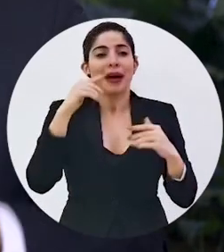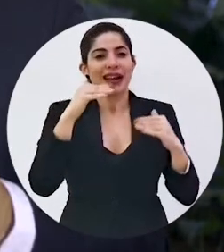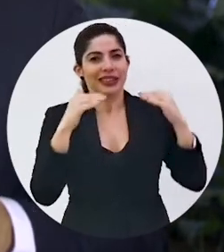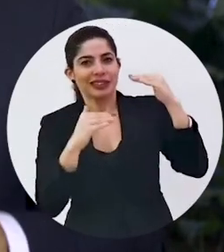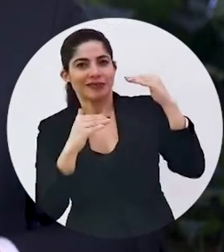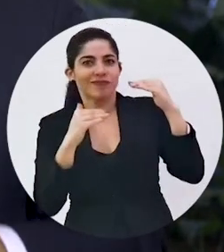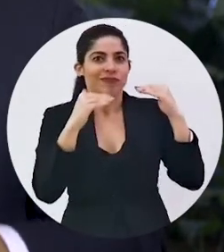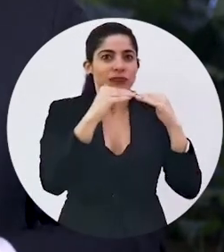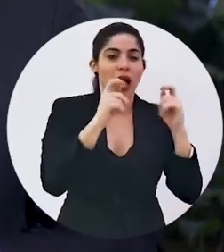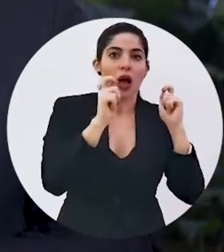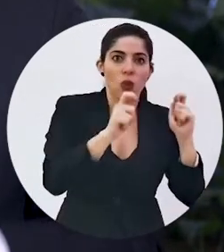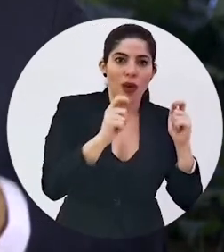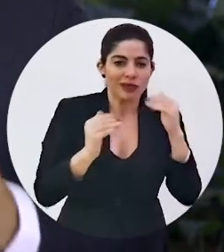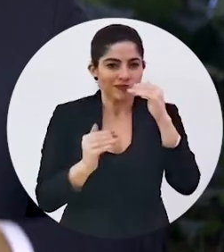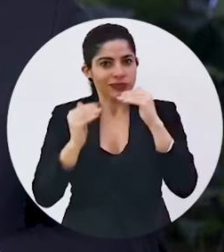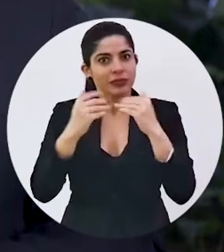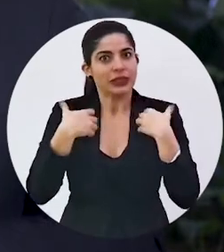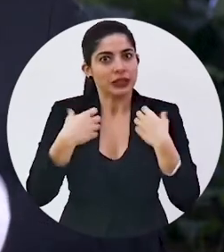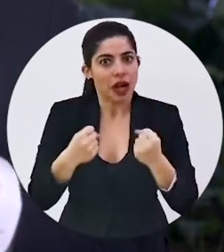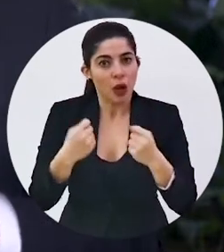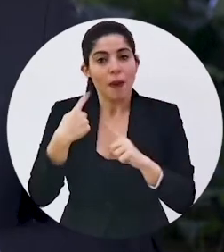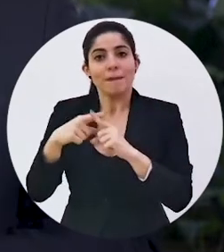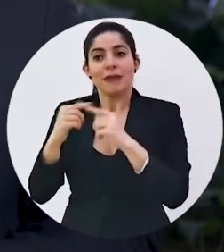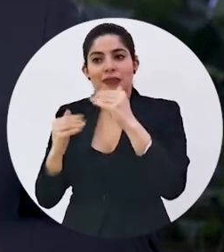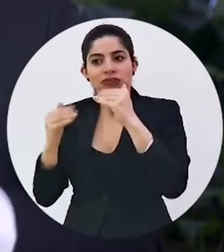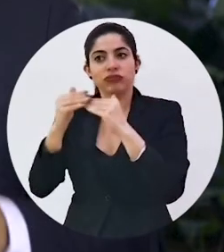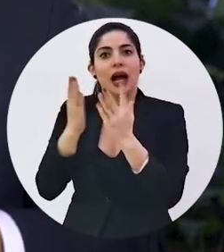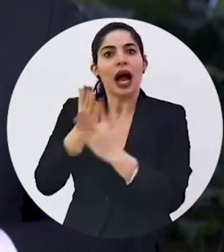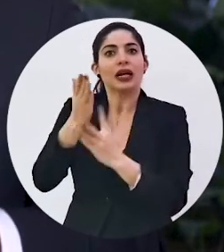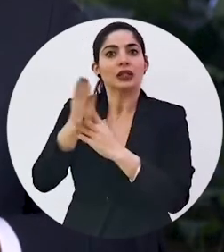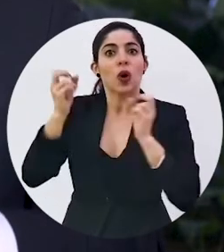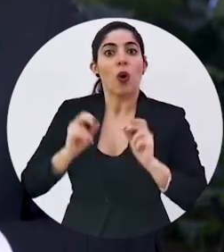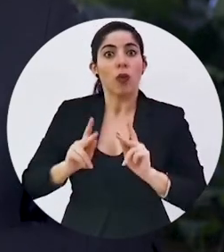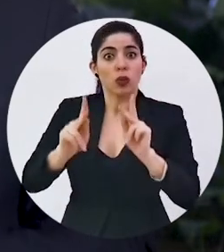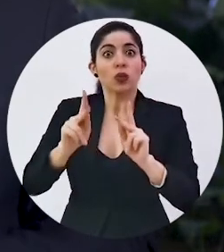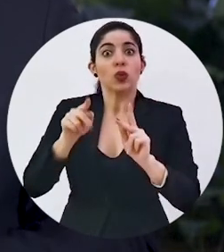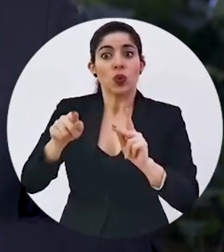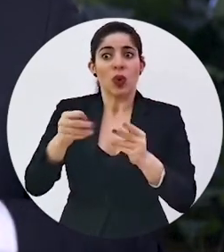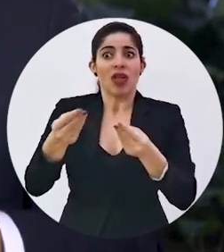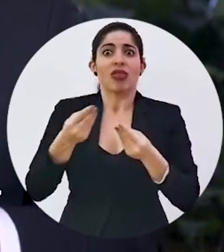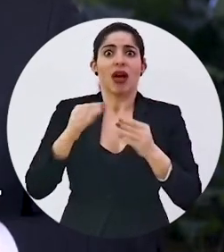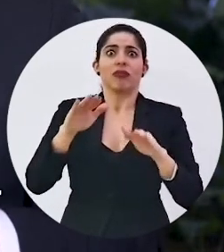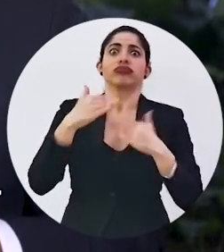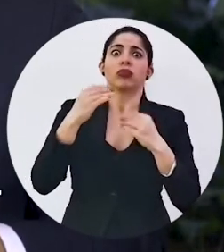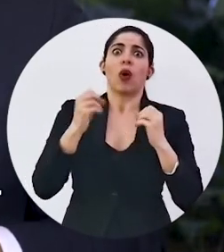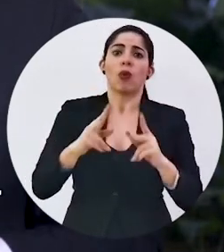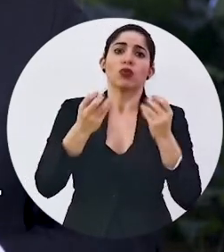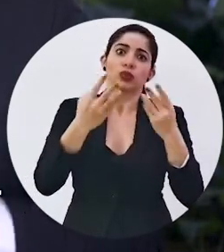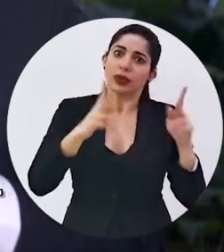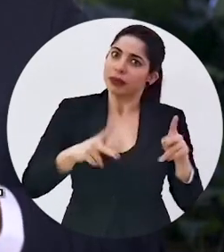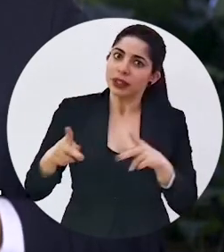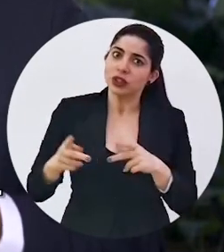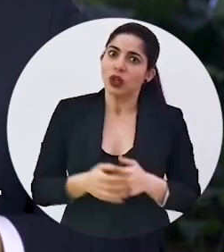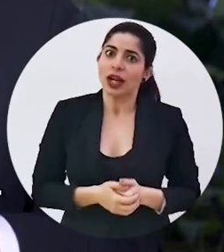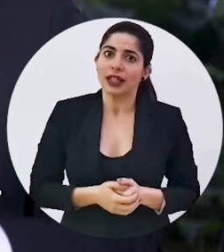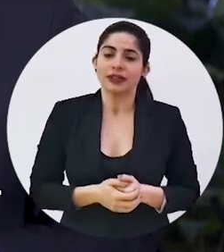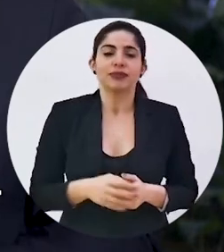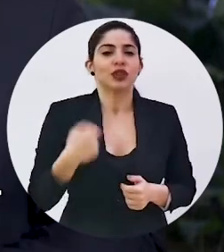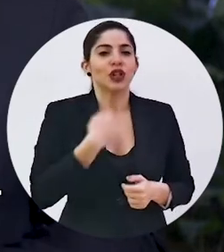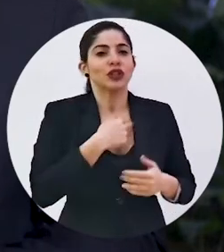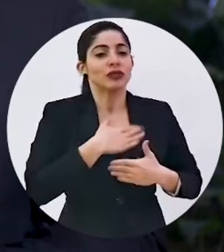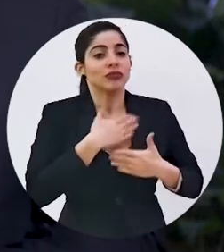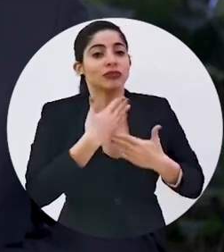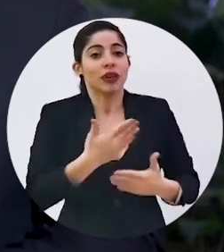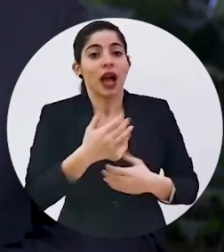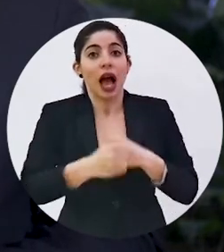para reducir las brechas de educación, salud y acceso de oportunidades que detienen el desarrollo de muchas personas.